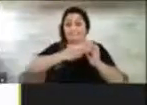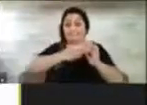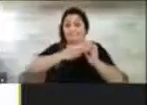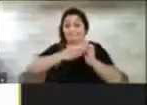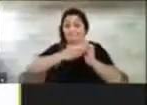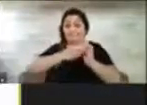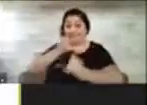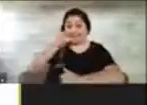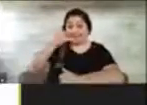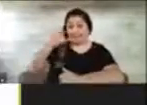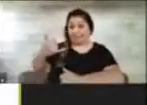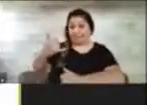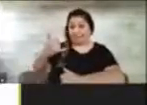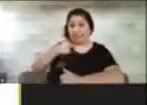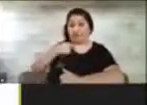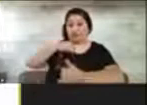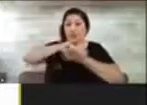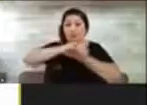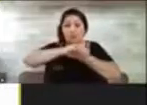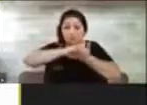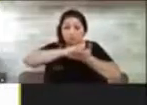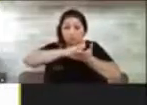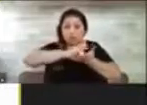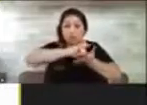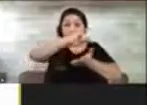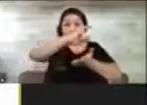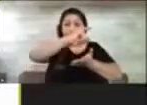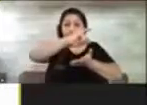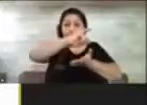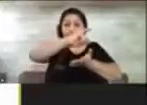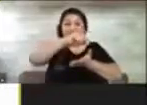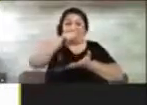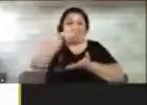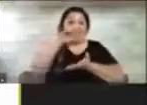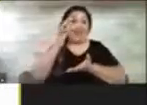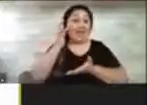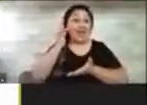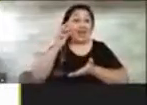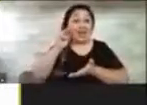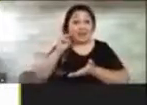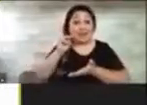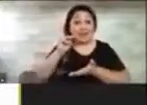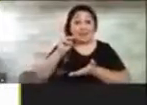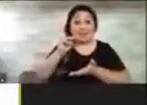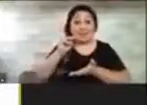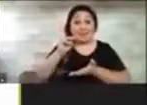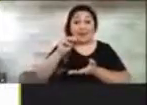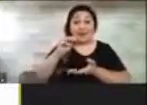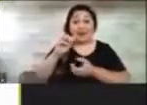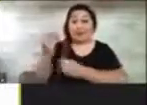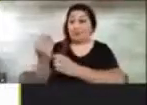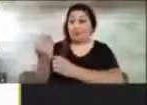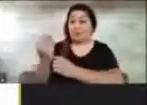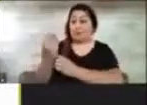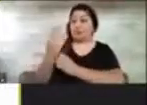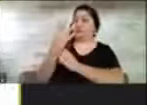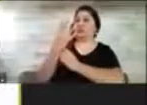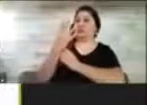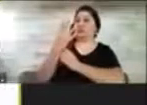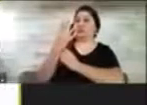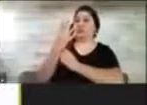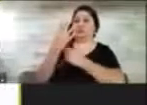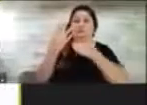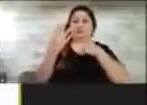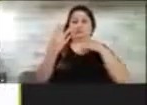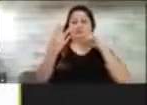puedo enviarle mensajes a ella y a ella le aparecen automáticamente en pantalla sin que ella tenga que hacer